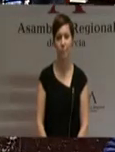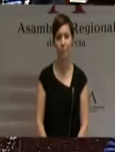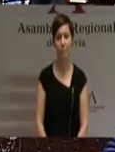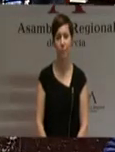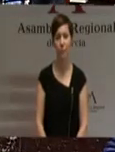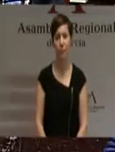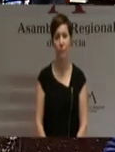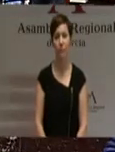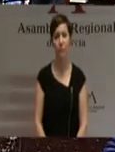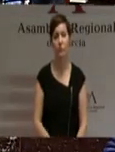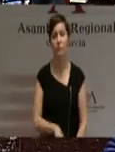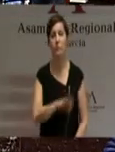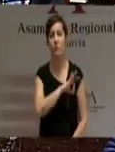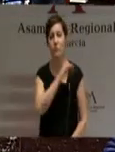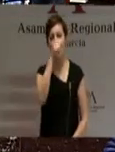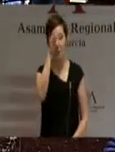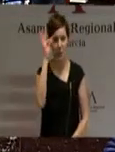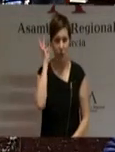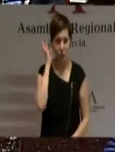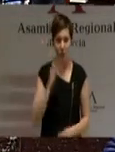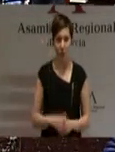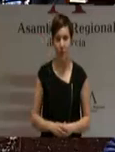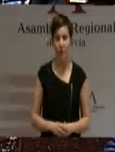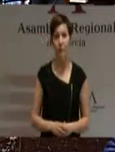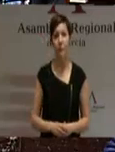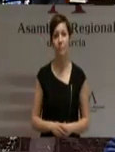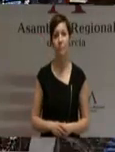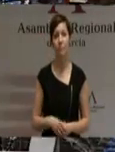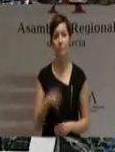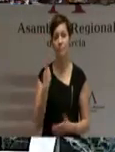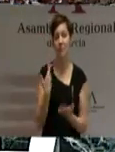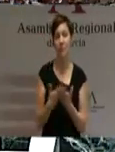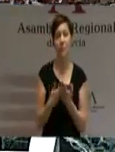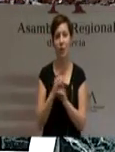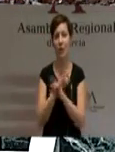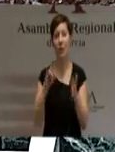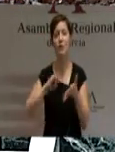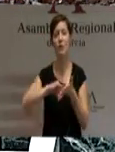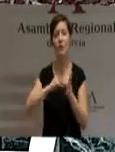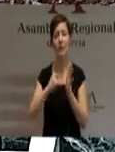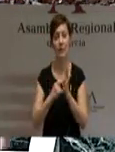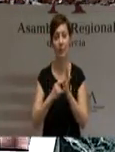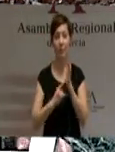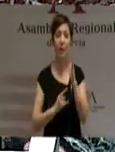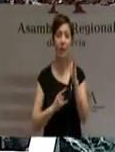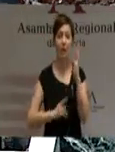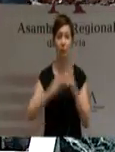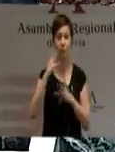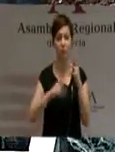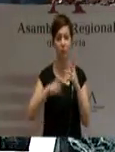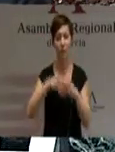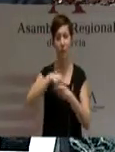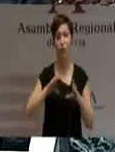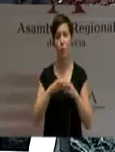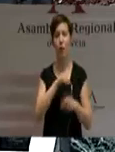Señorías, el sistema autonómico debería fijar su atención en la eficacia y no en